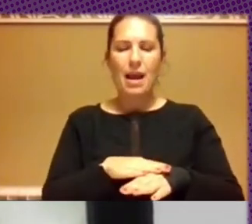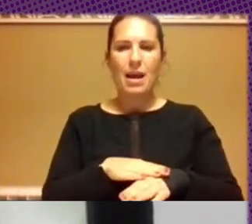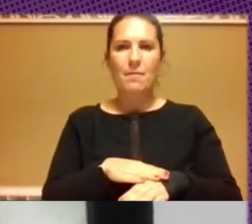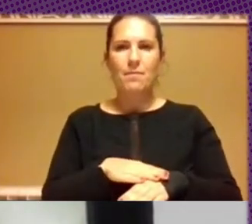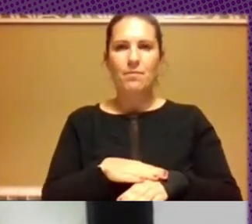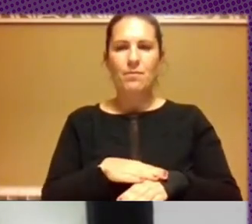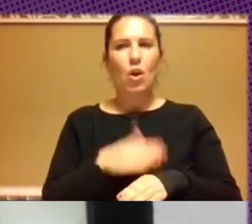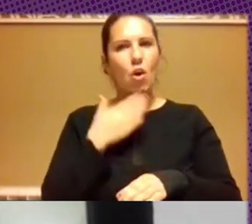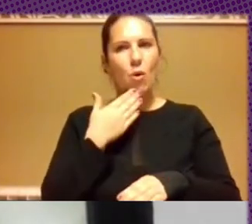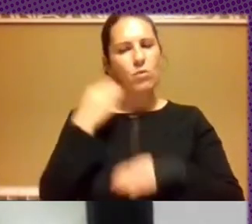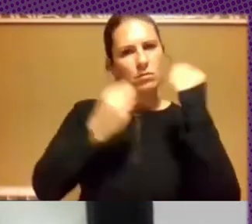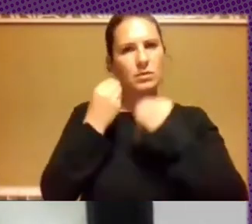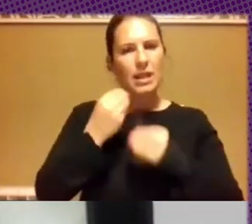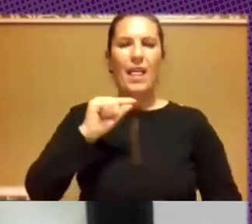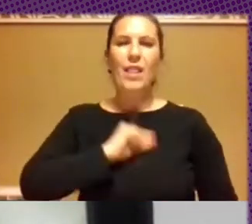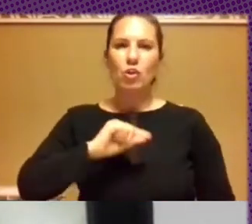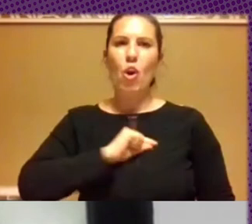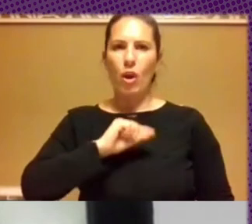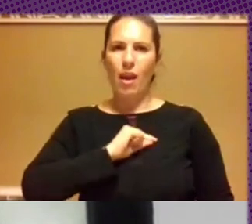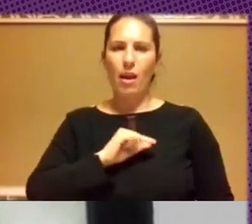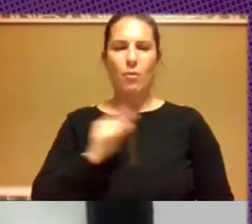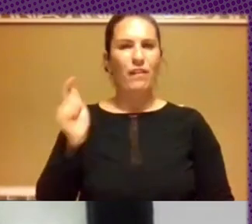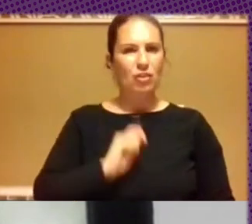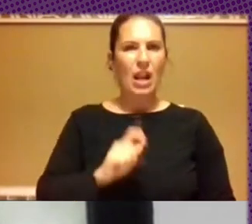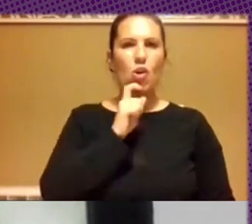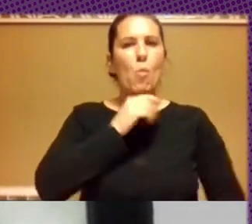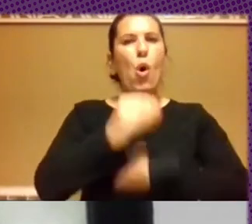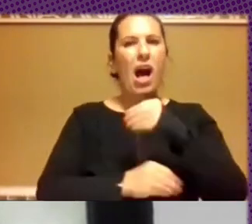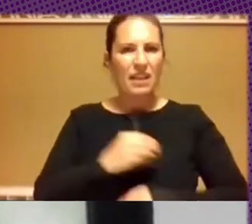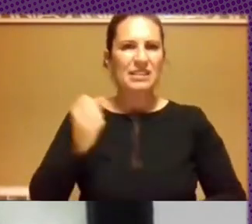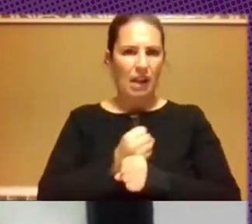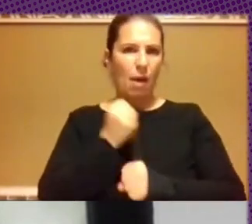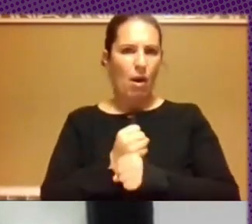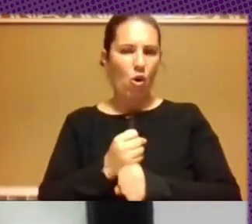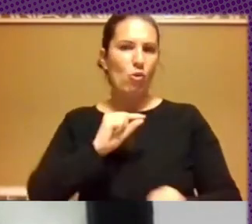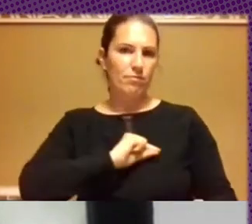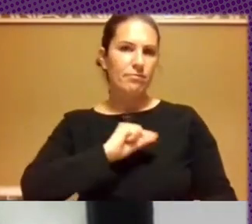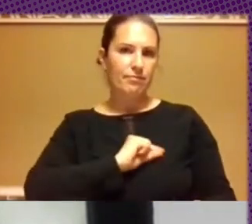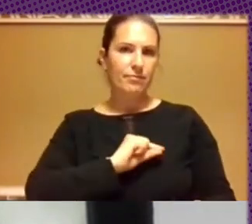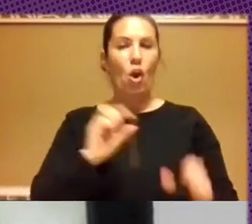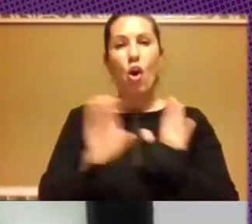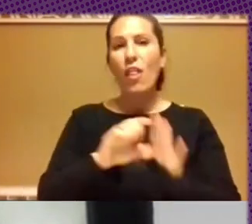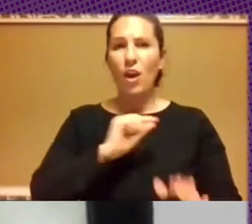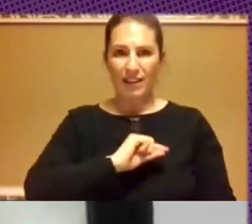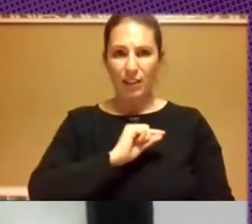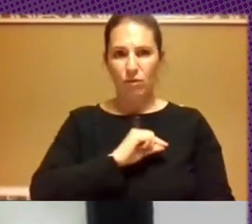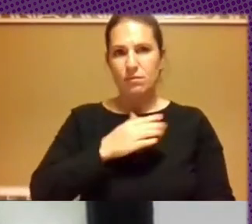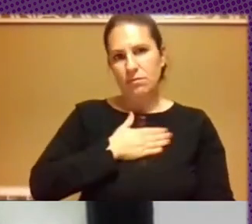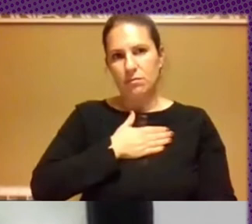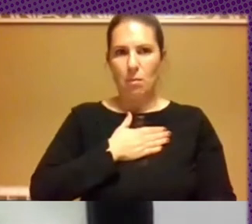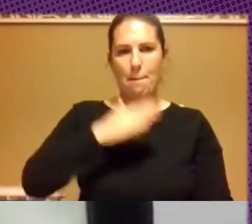profesional y la forma del ejercicio de la profesión y la deontología profesional me parece que por ahí van nuestras